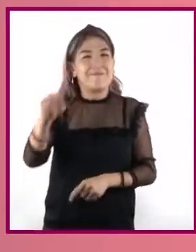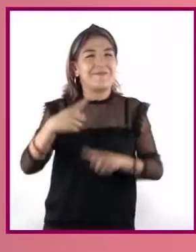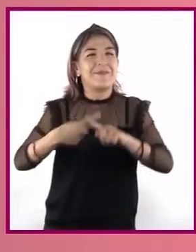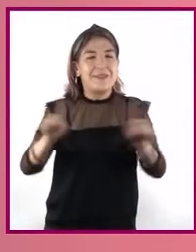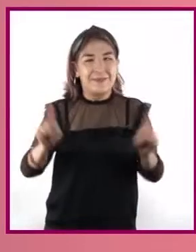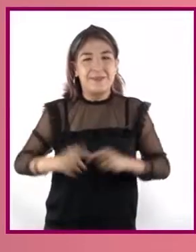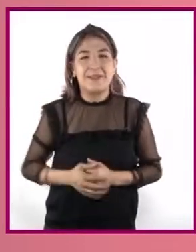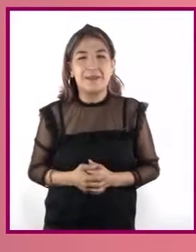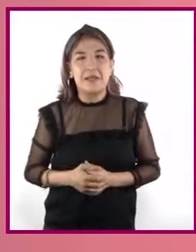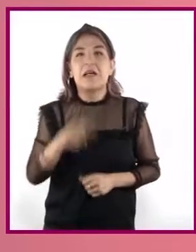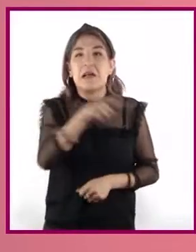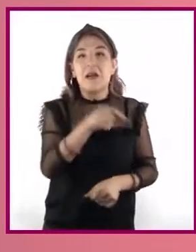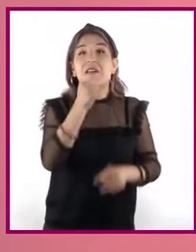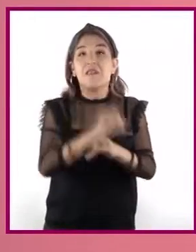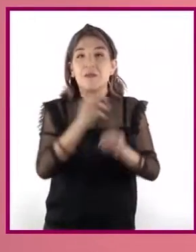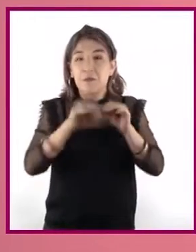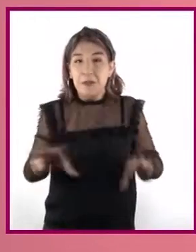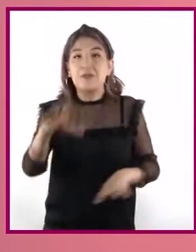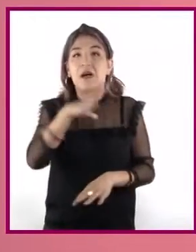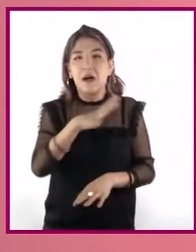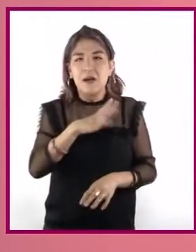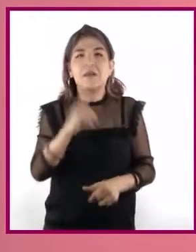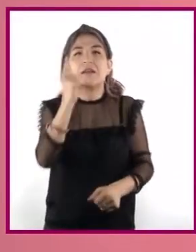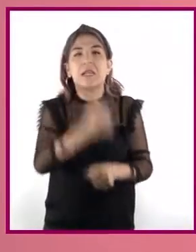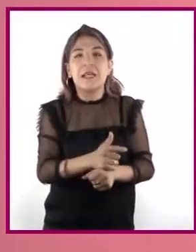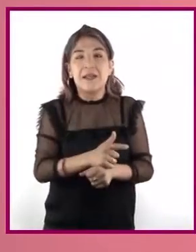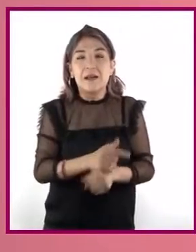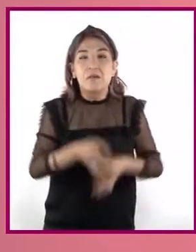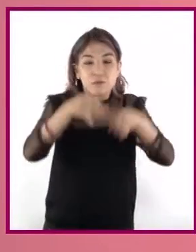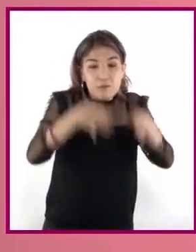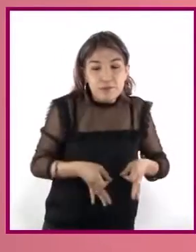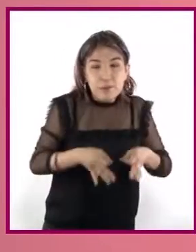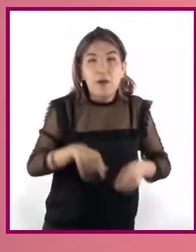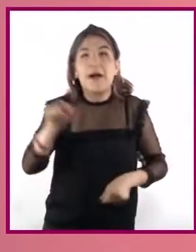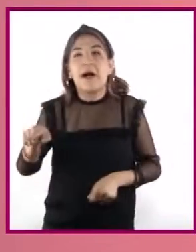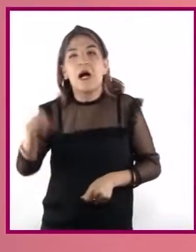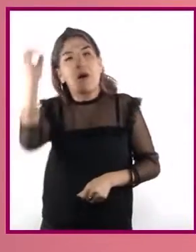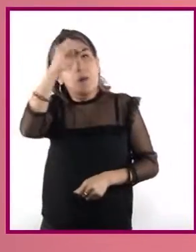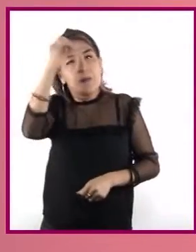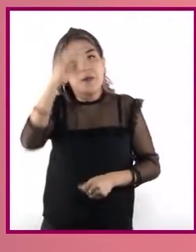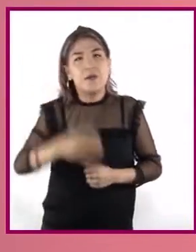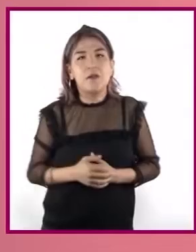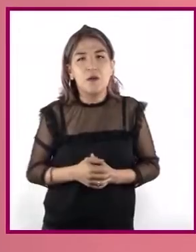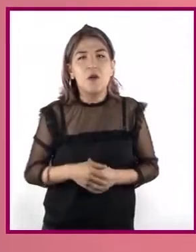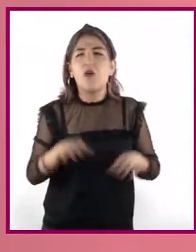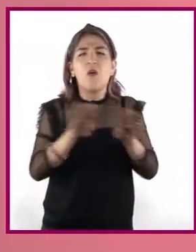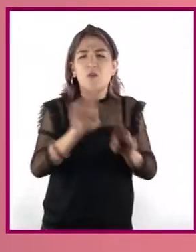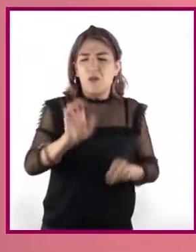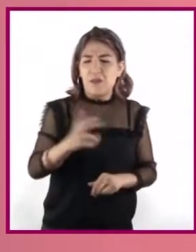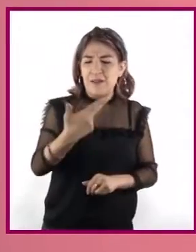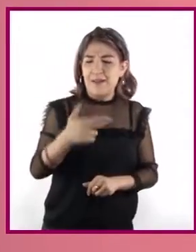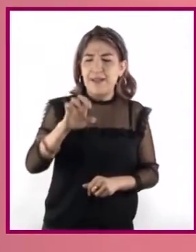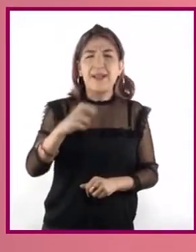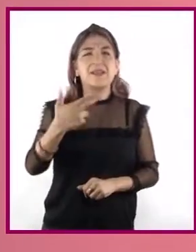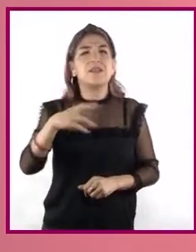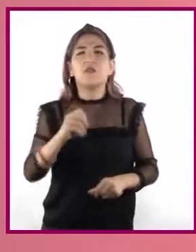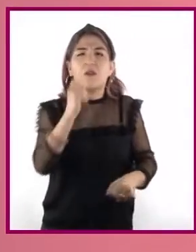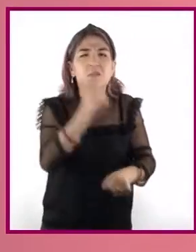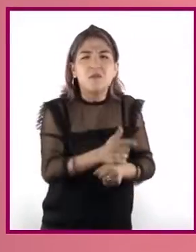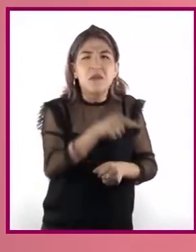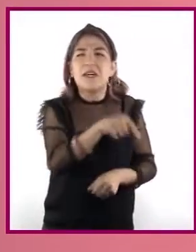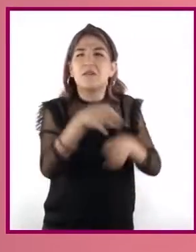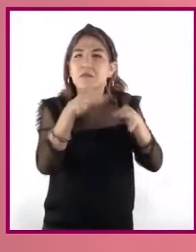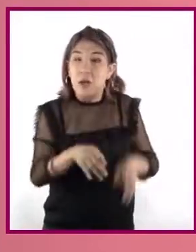Es un texto que pueden encontrar hechos y opiniones. Un hecho lo podemos identificar porque es algo